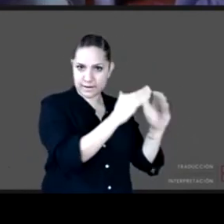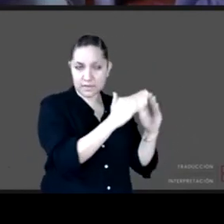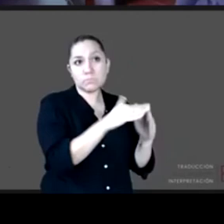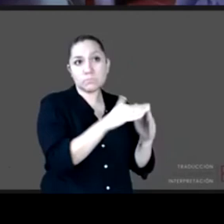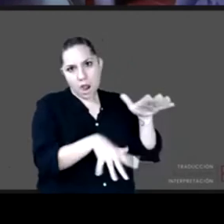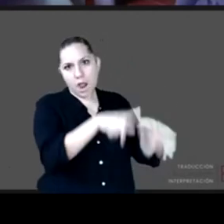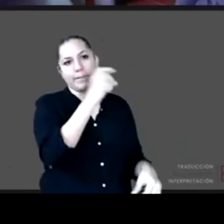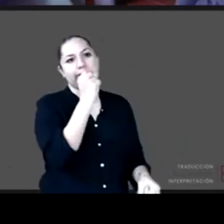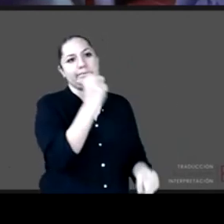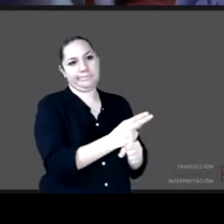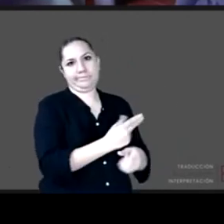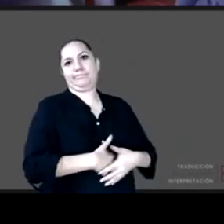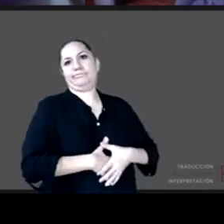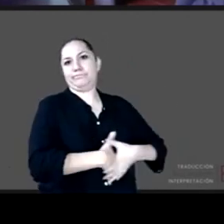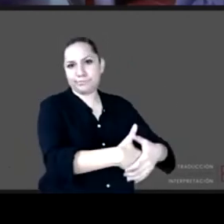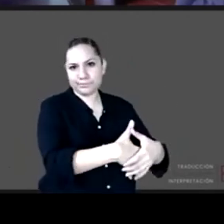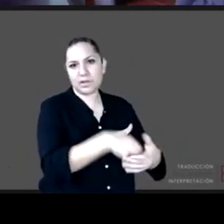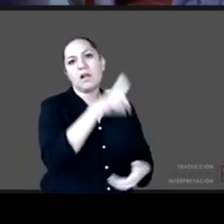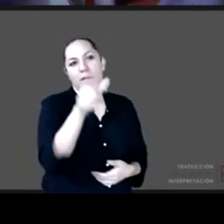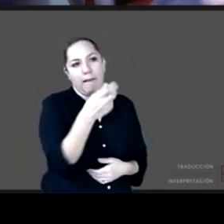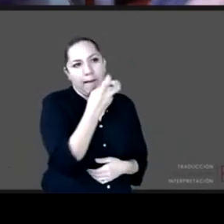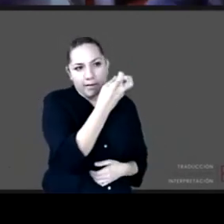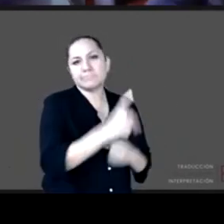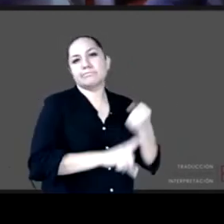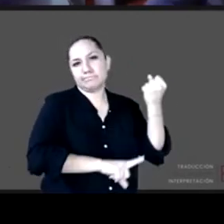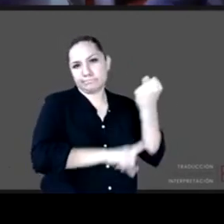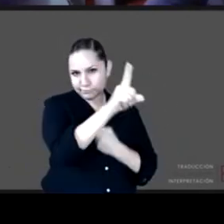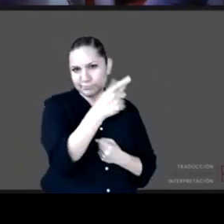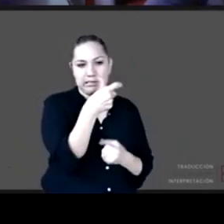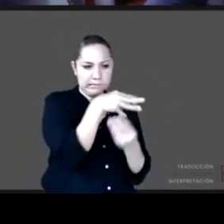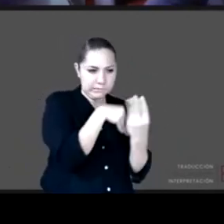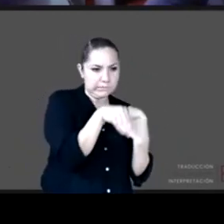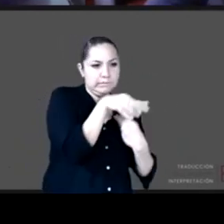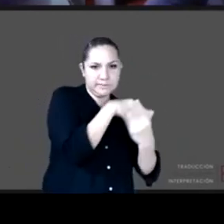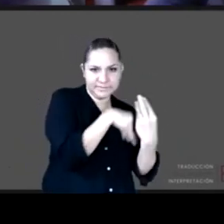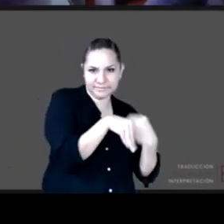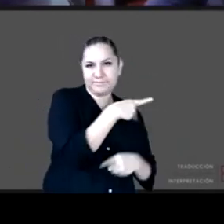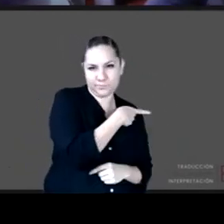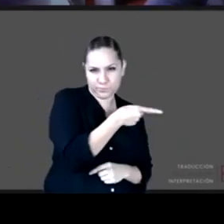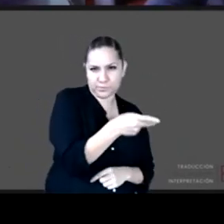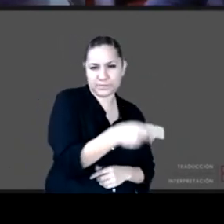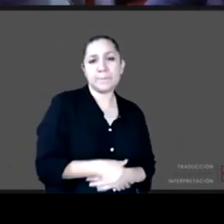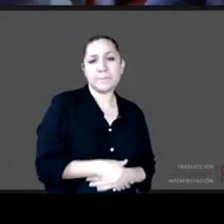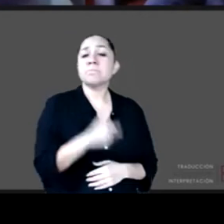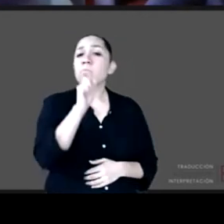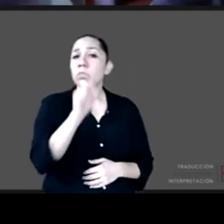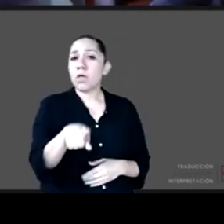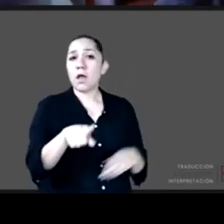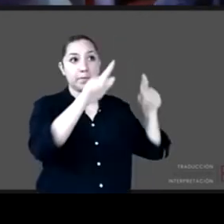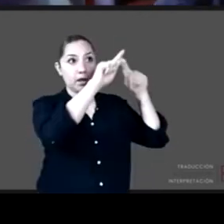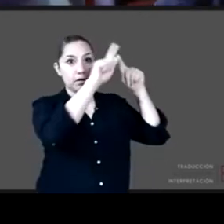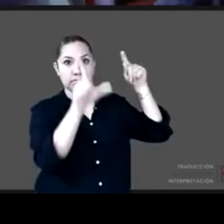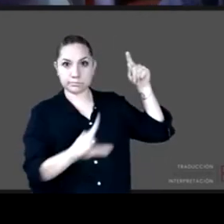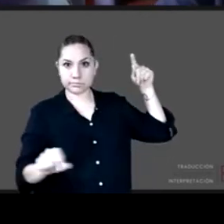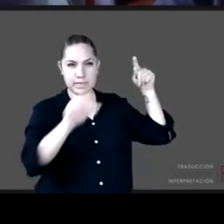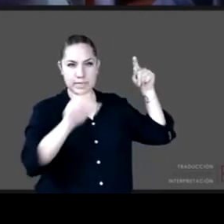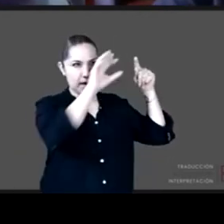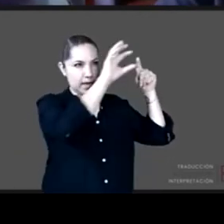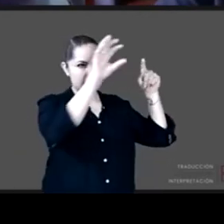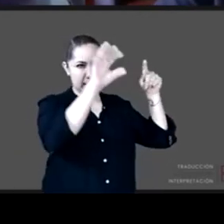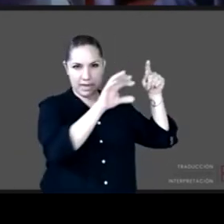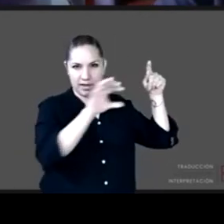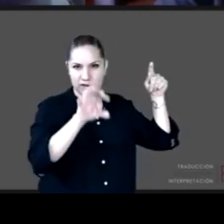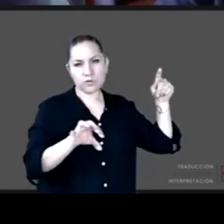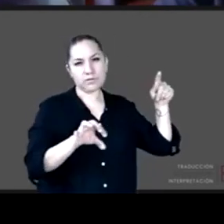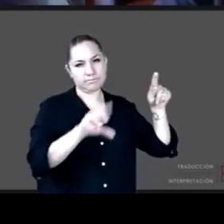otro lado, por regiones, definitivamente, sí, hay un problema de trabajo infantil diferenciado por